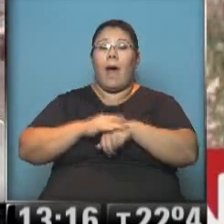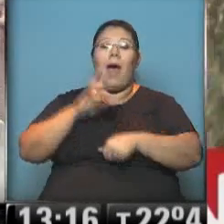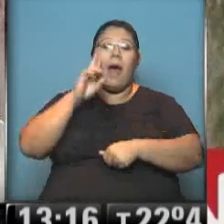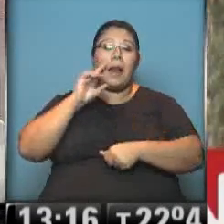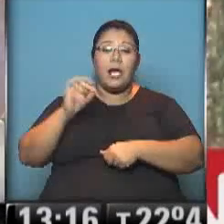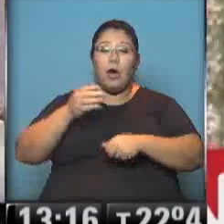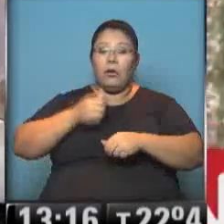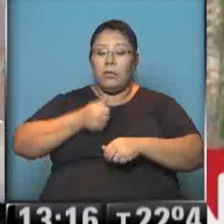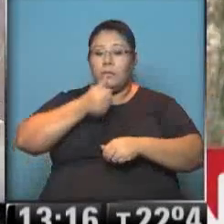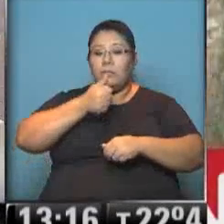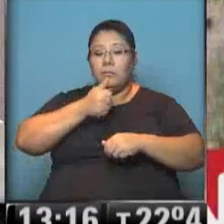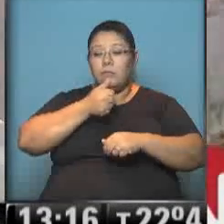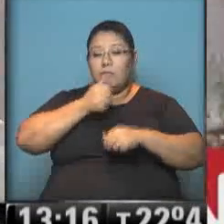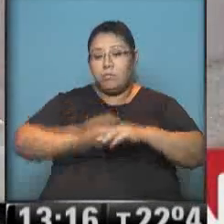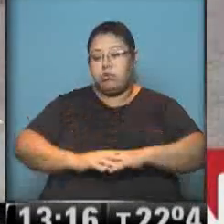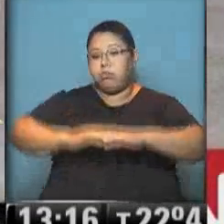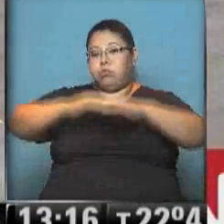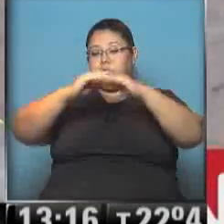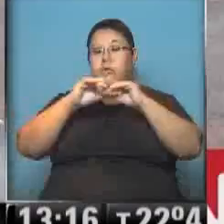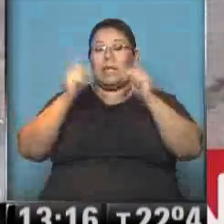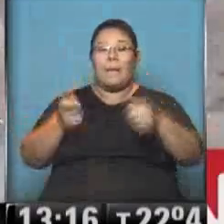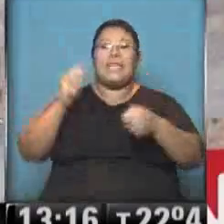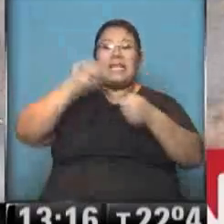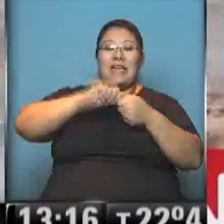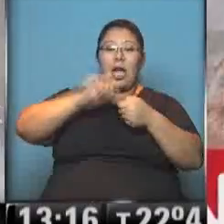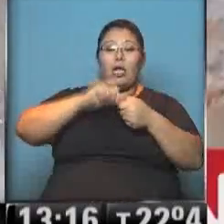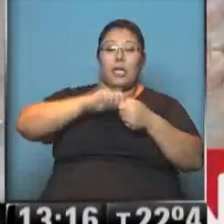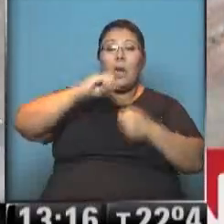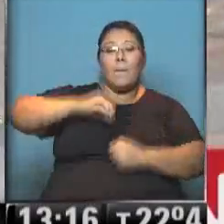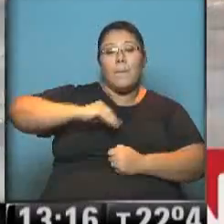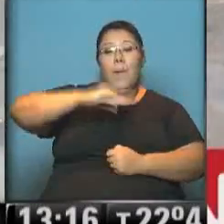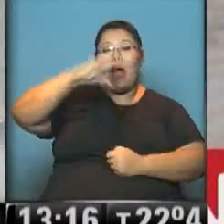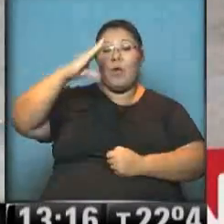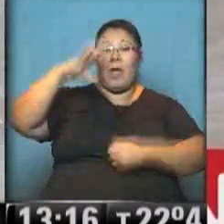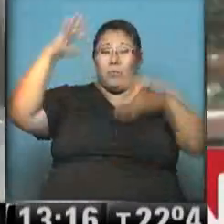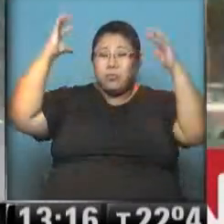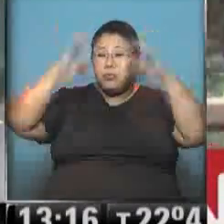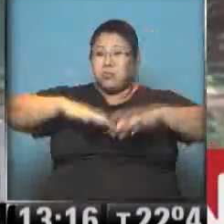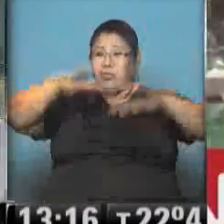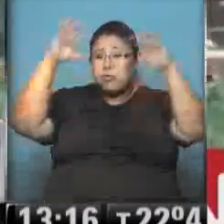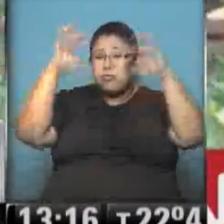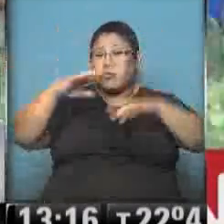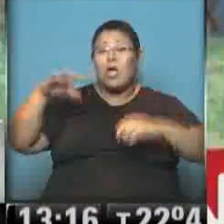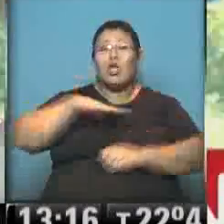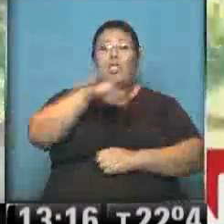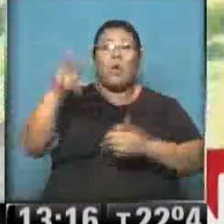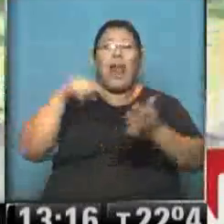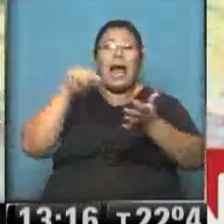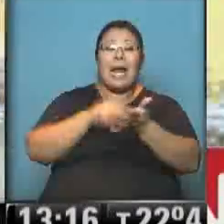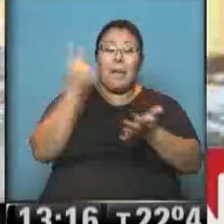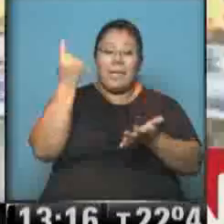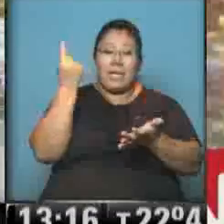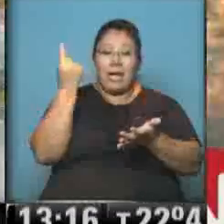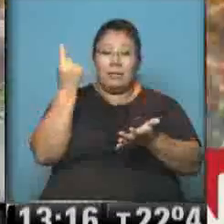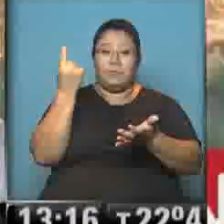pasa por el costado. También afectada Santiago del Estero, durante la madrugada una lluvia de impresionantes proporciones se desató sobre la capital provincial dejando